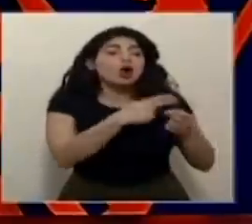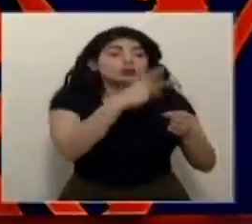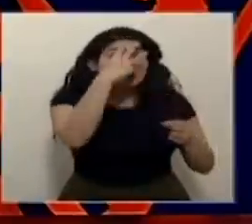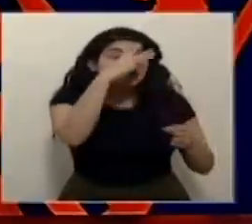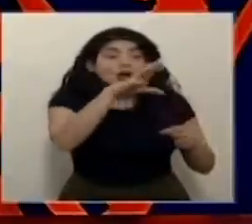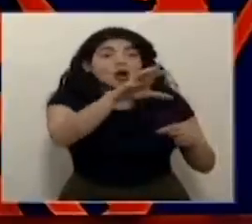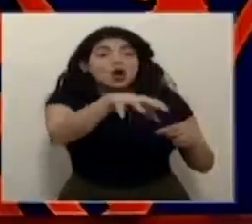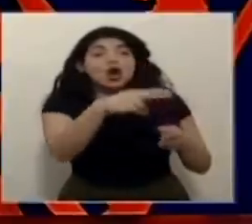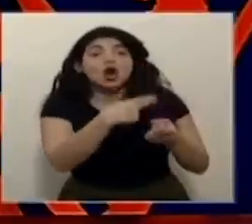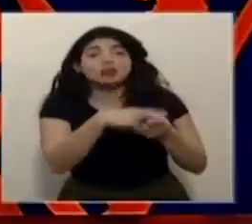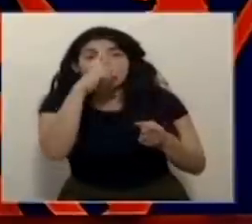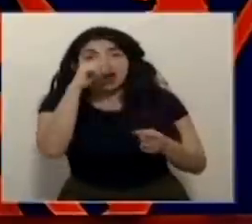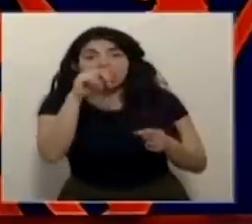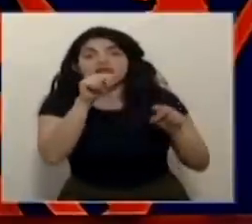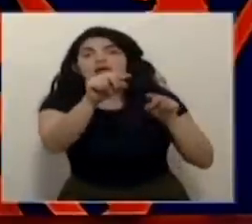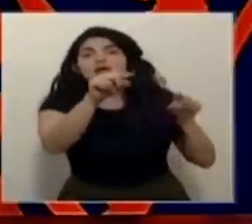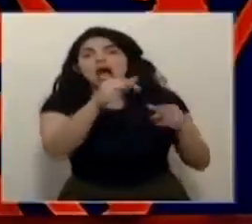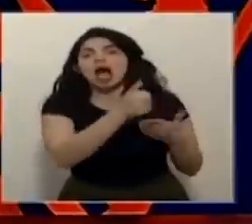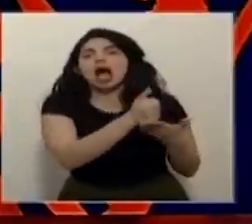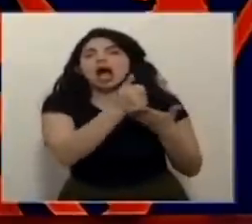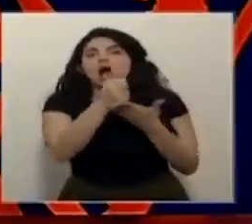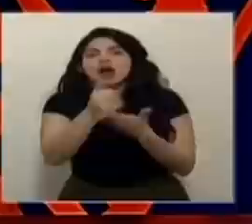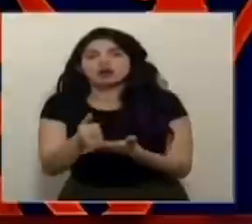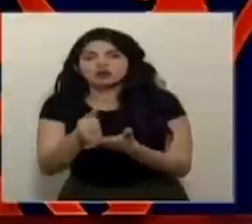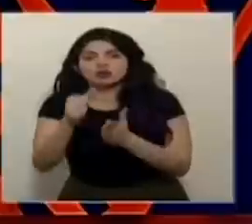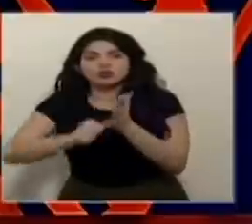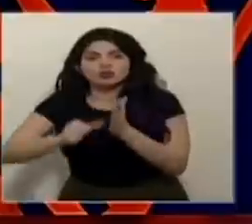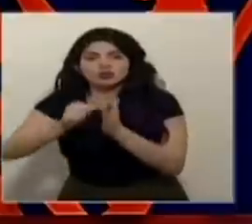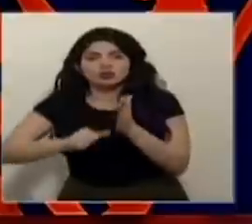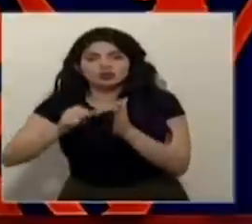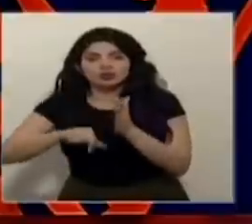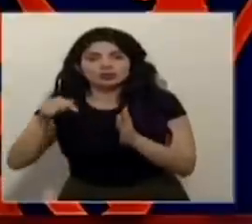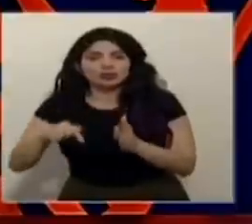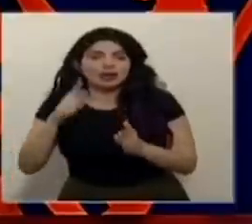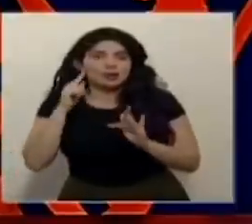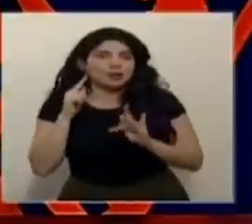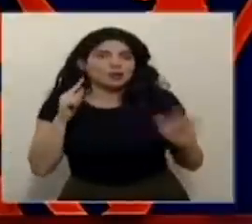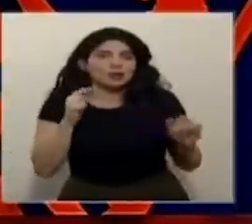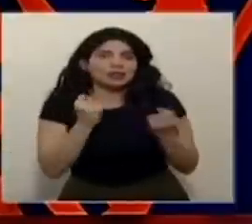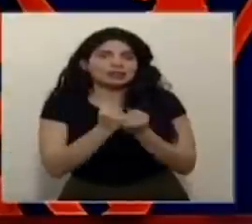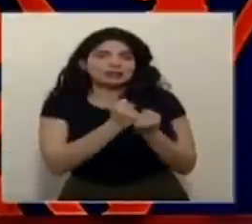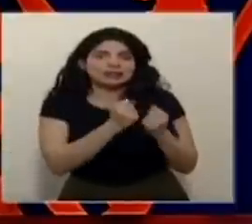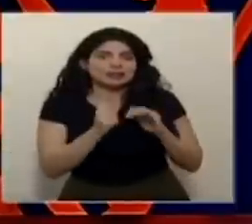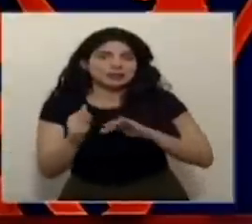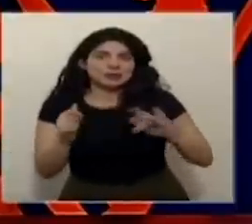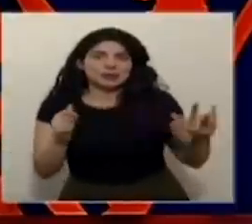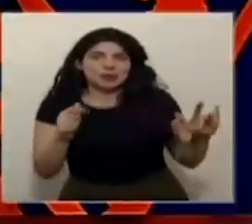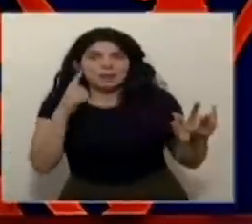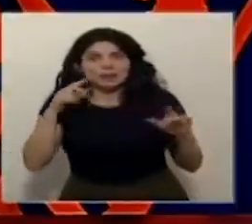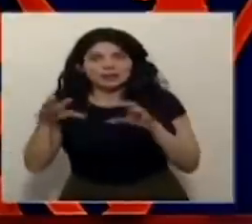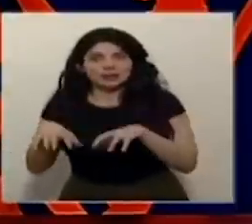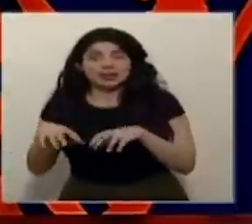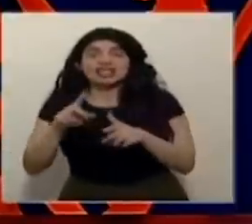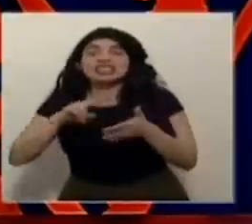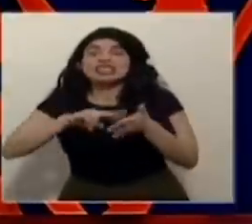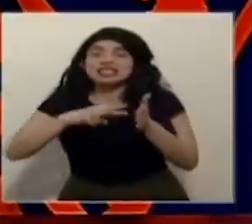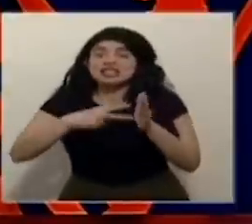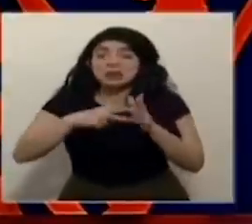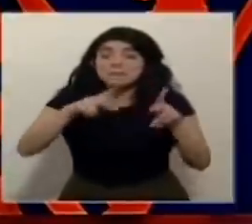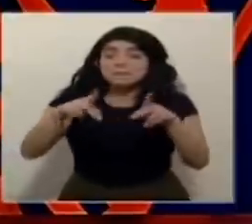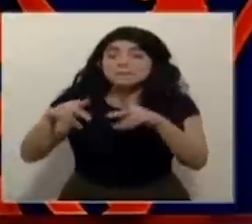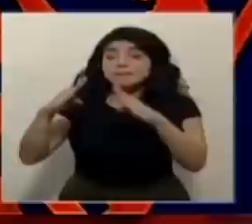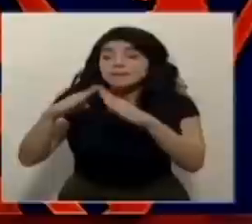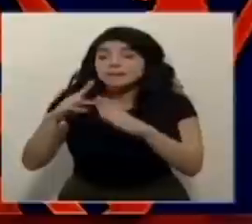Calderón Guardia, van a atender las emergencias quirúrgicas. ¿Pero qué implica esto? Que la población que vive en